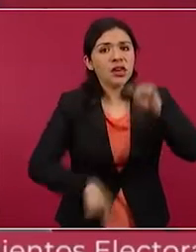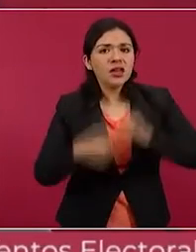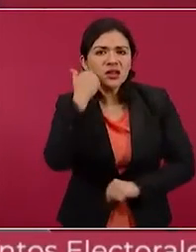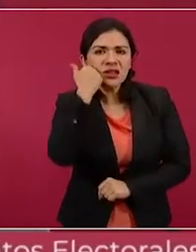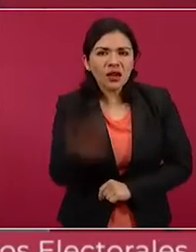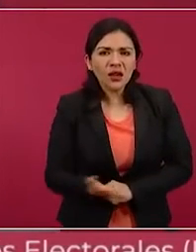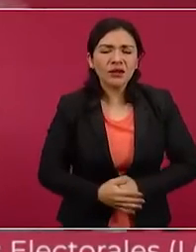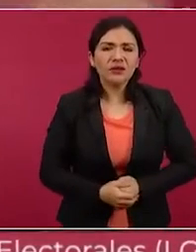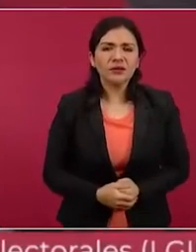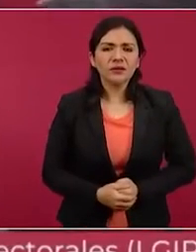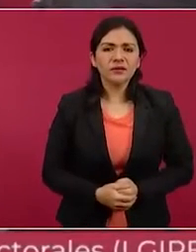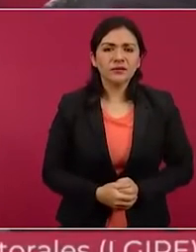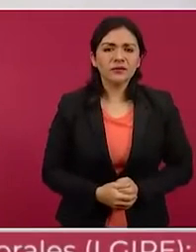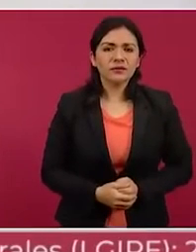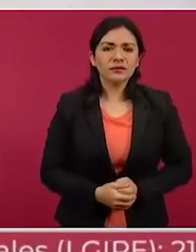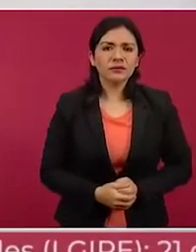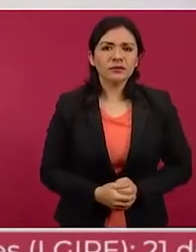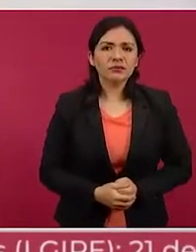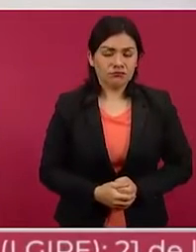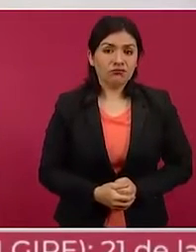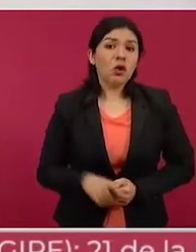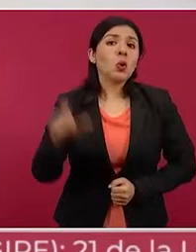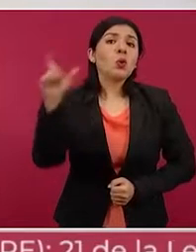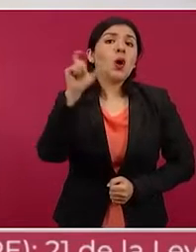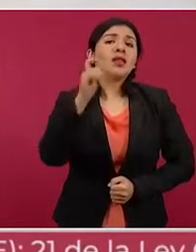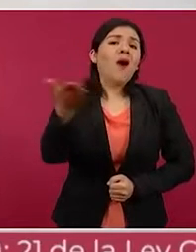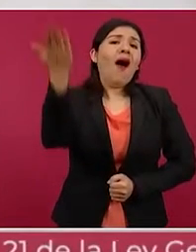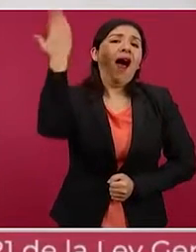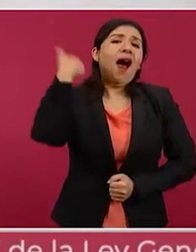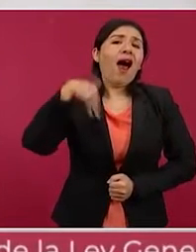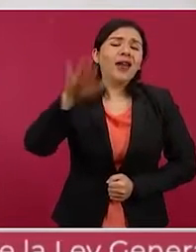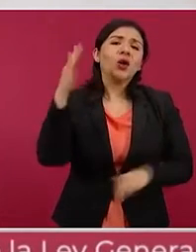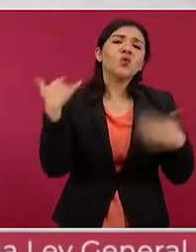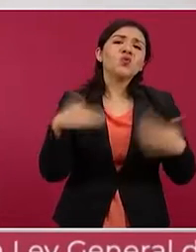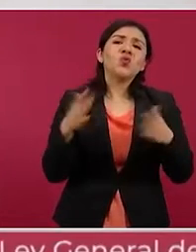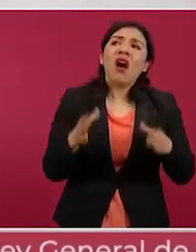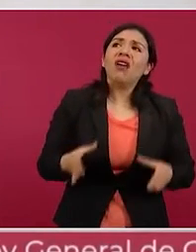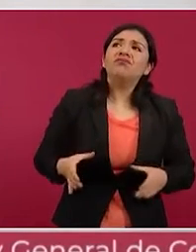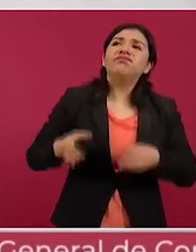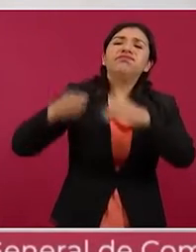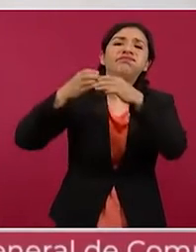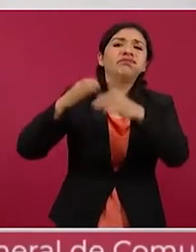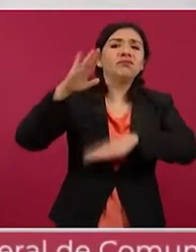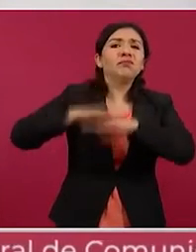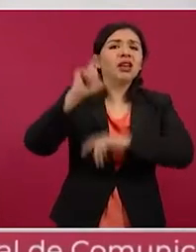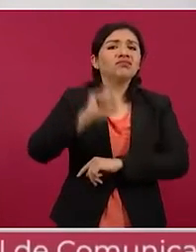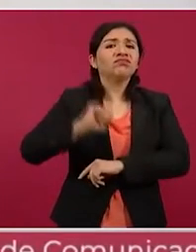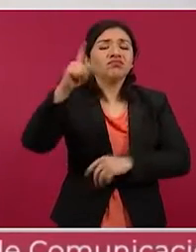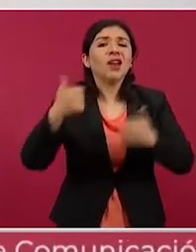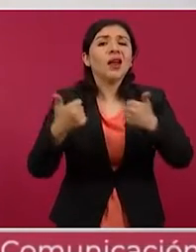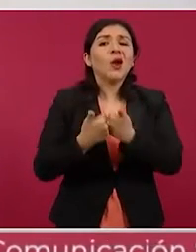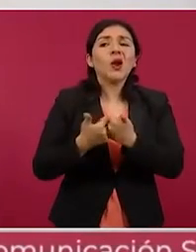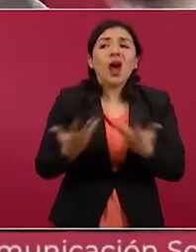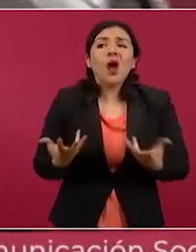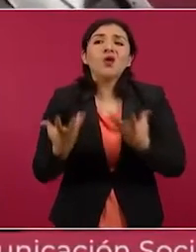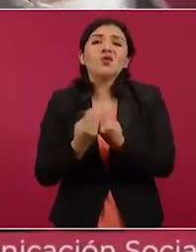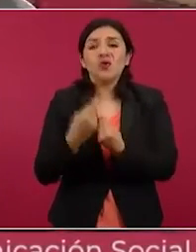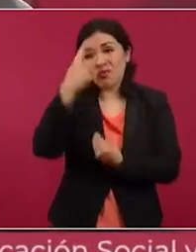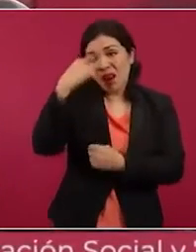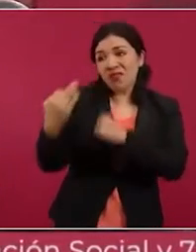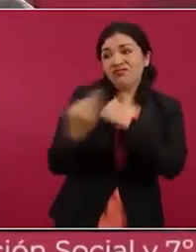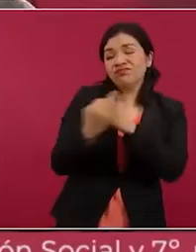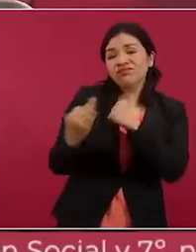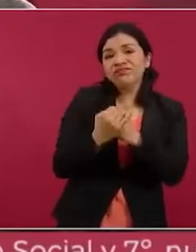cuando deberían situarse por encima de intereses particulares,